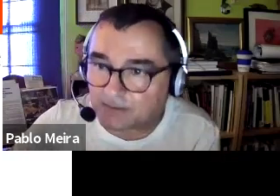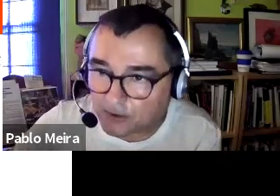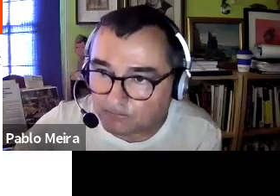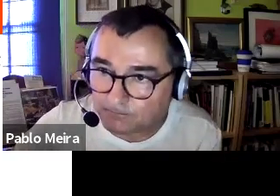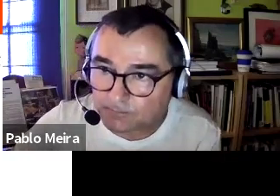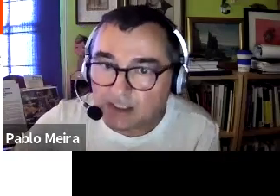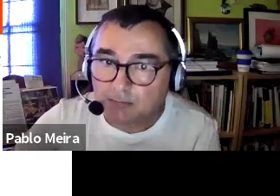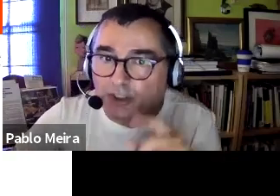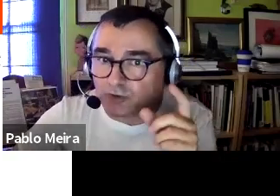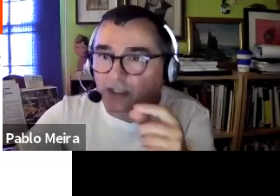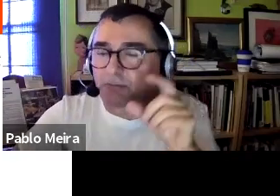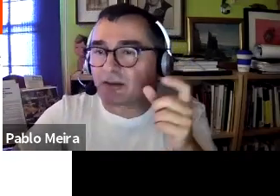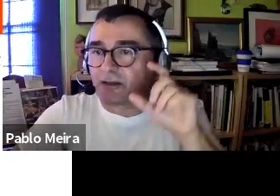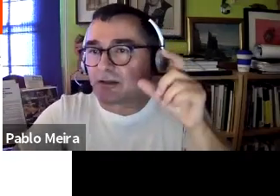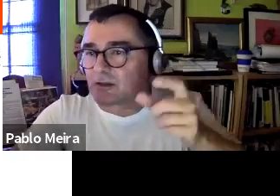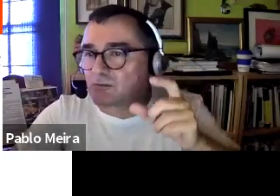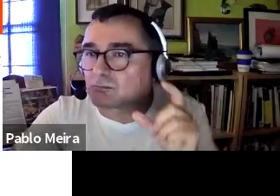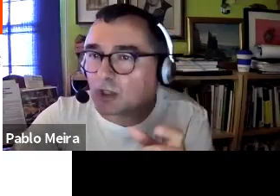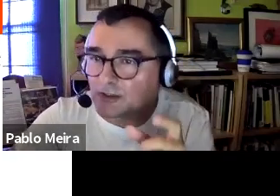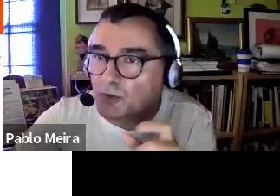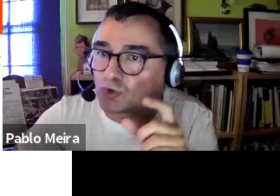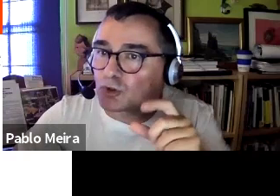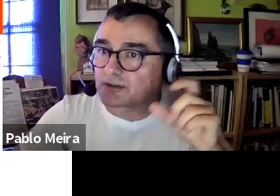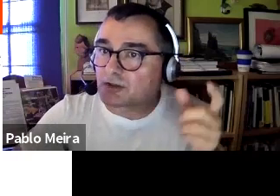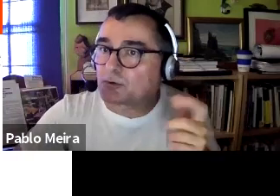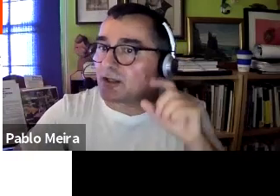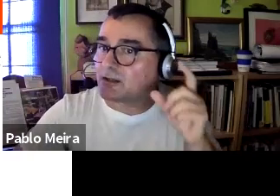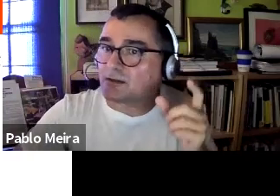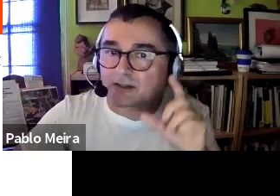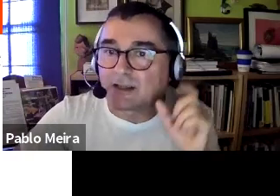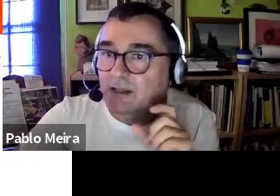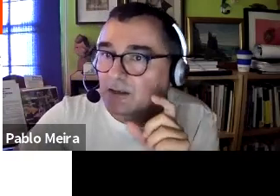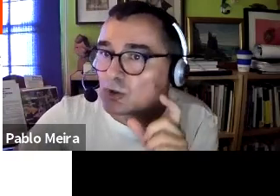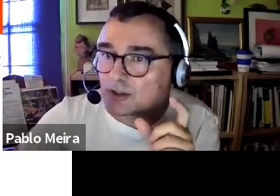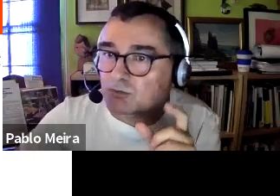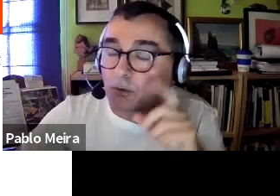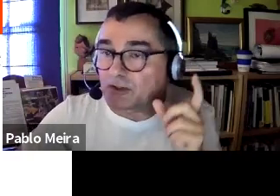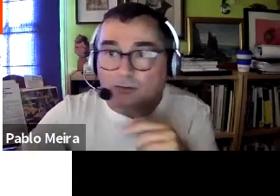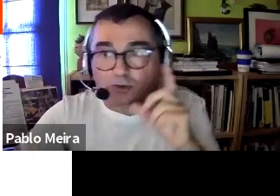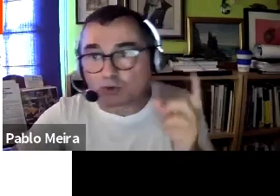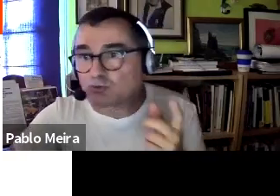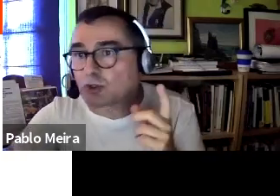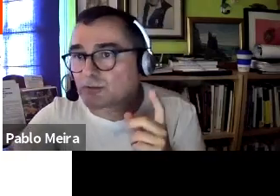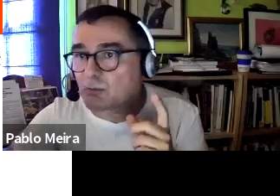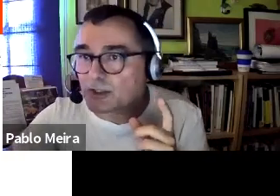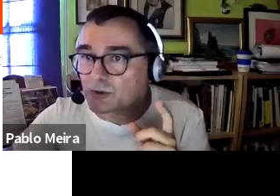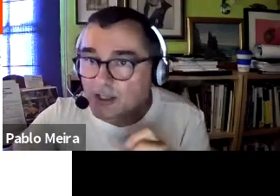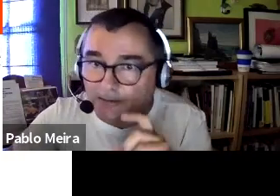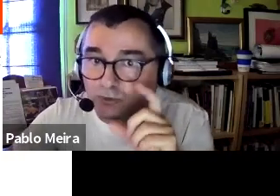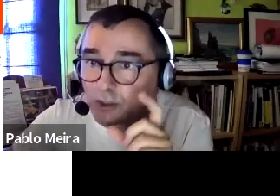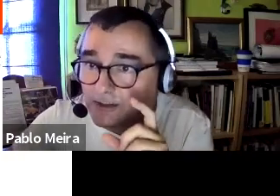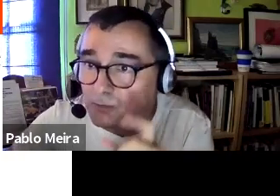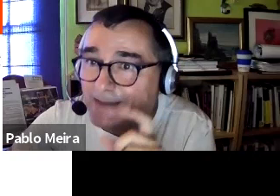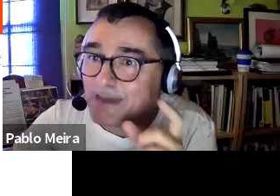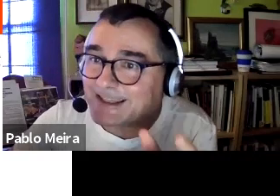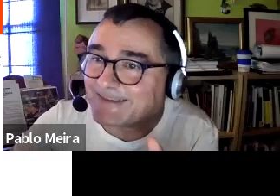-investigación. Por eso, el IPCC es un organismo muy controvertido porque hay quien dice que es un organismo político, bueno, no es un organismo político,